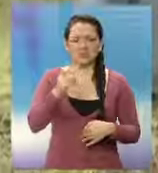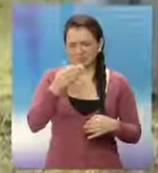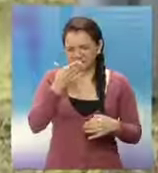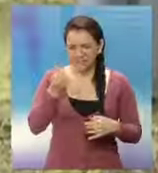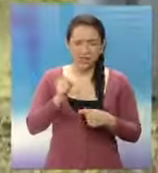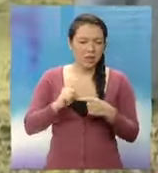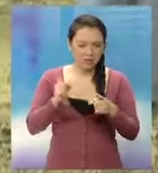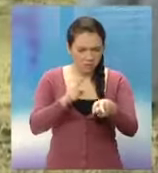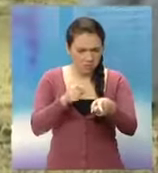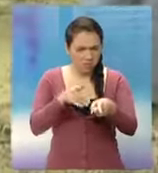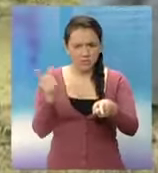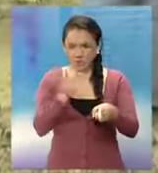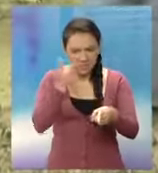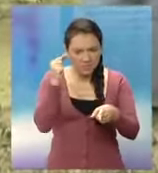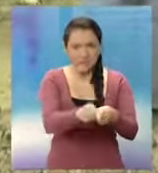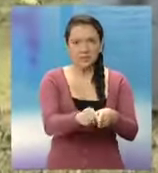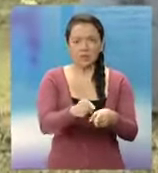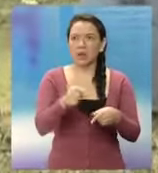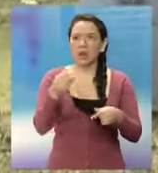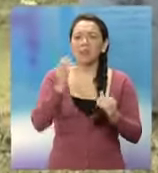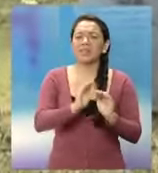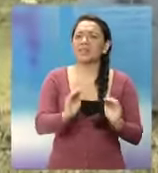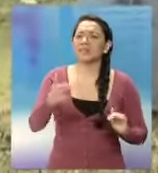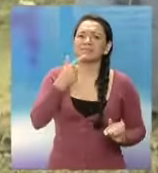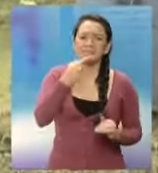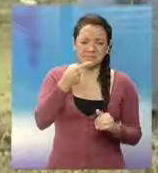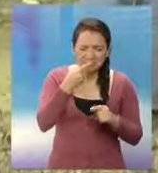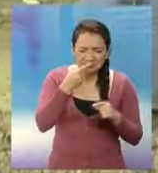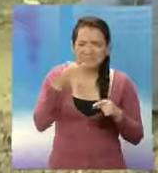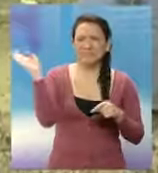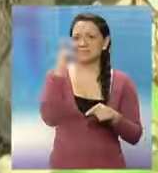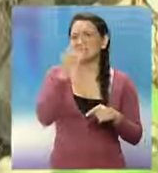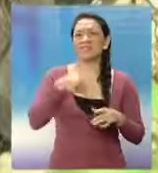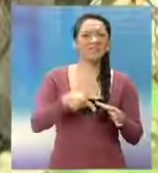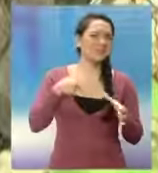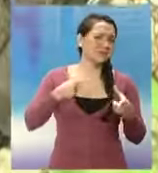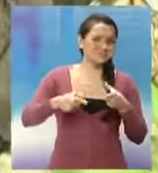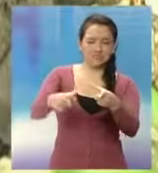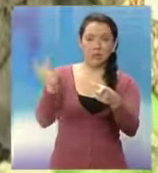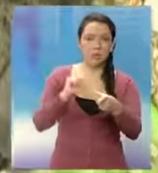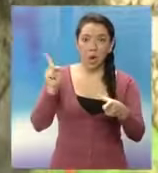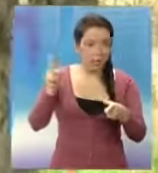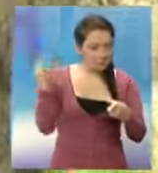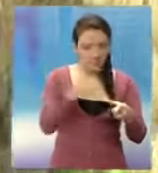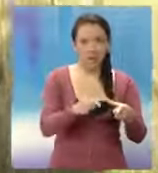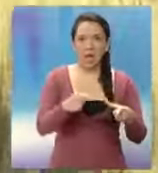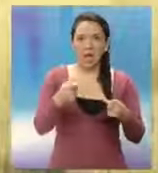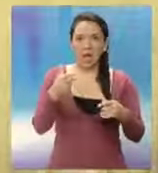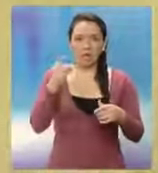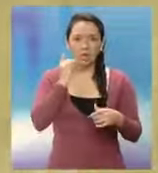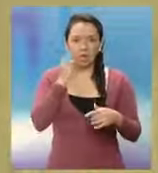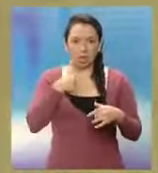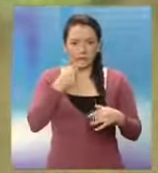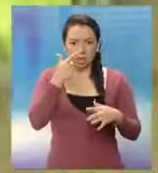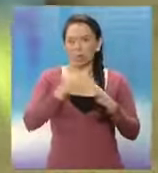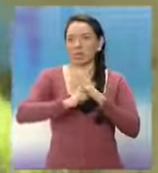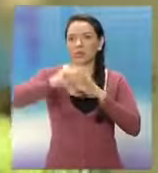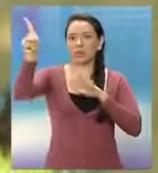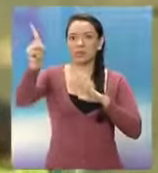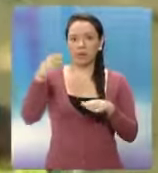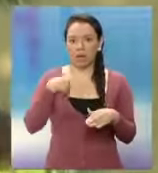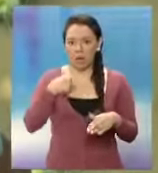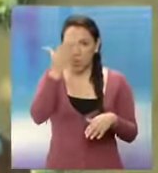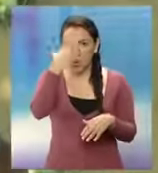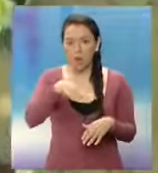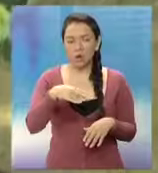Aún así, se les exigió que se lo comieran. Las autoridades continúan la búsqueda de la directora que se dio a la fuga el pasado jueves.